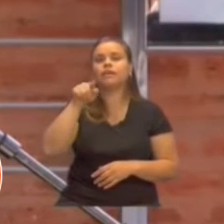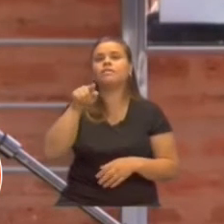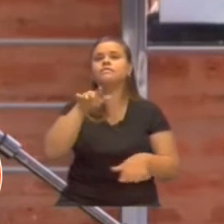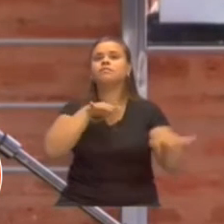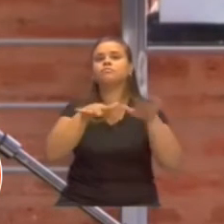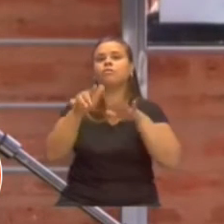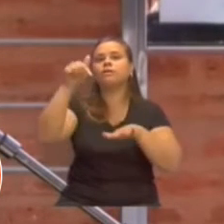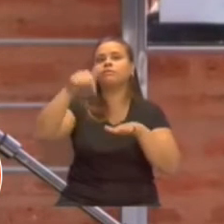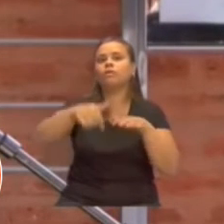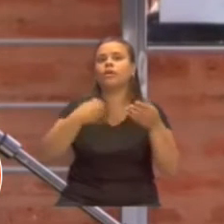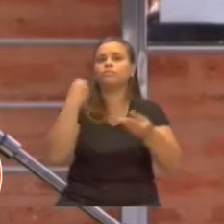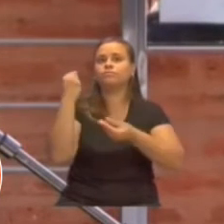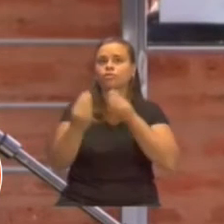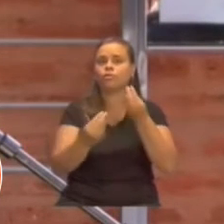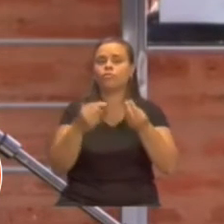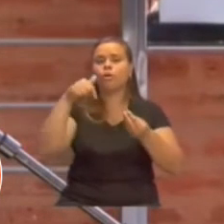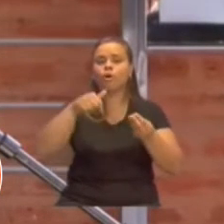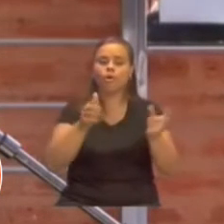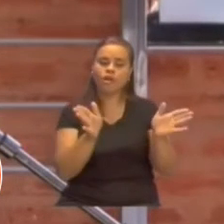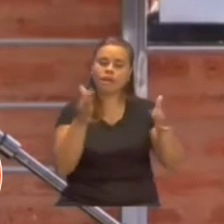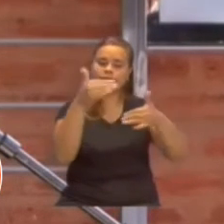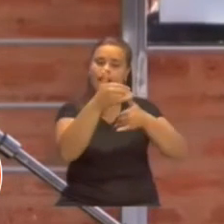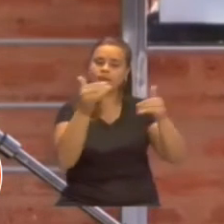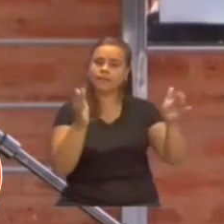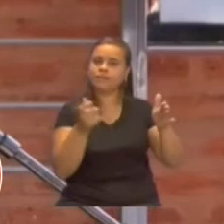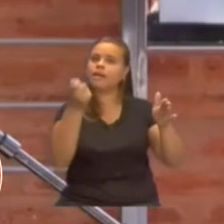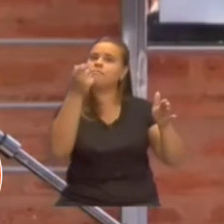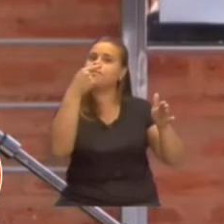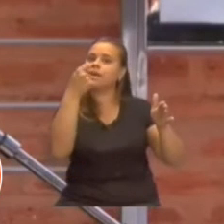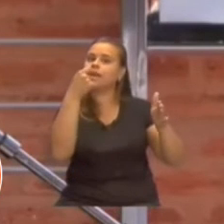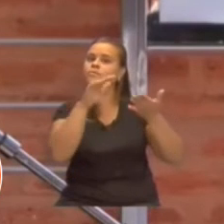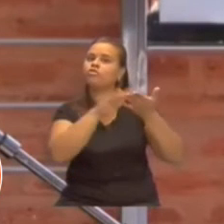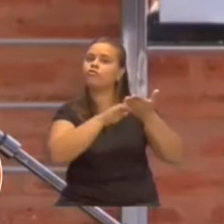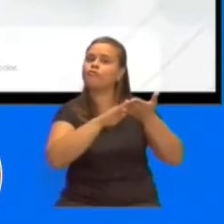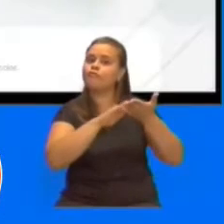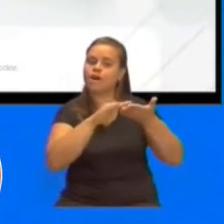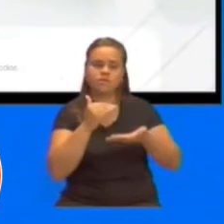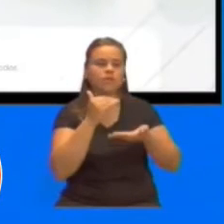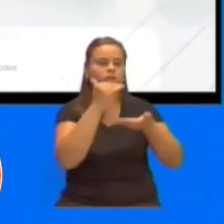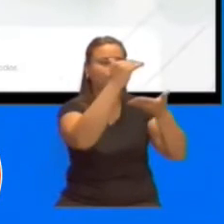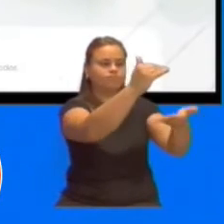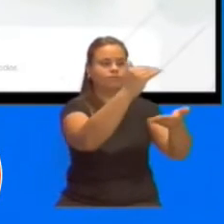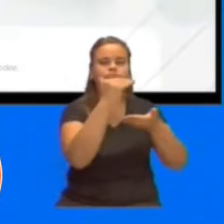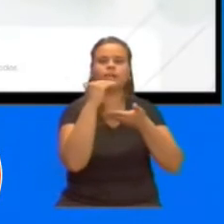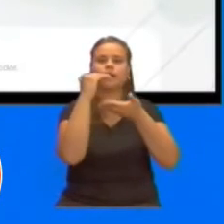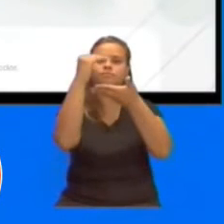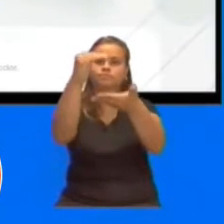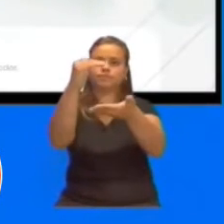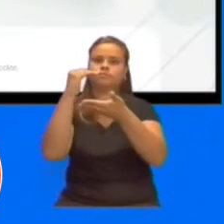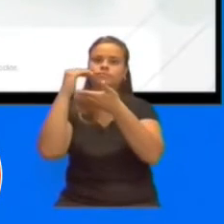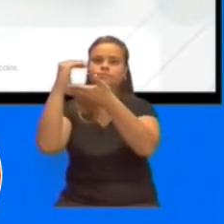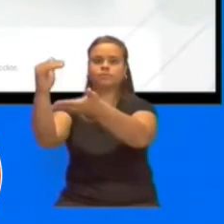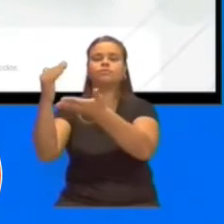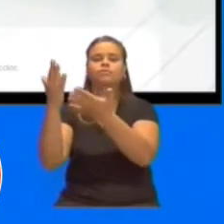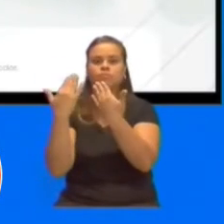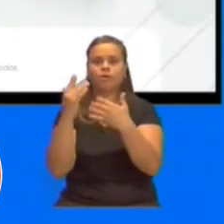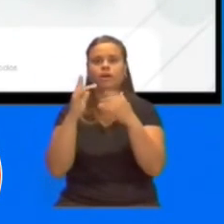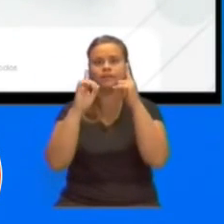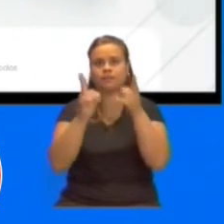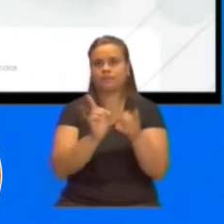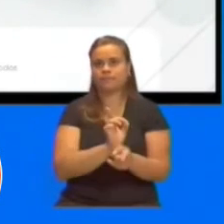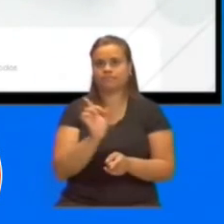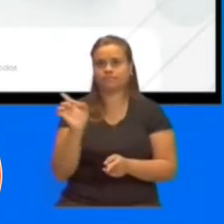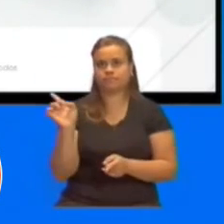importante porque nos va a permitir abastecer a la red de atención primaria de la salud y a los hospitales de menor complejidad relativa. Significa